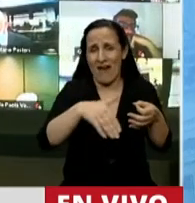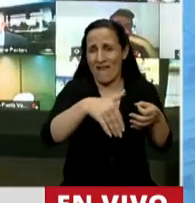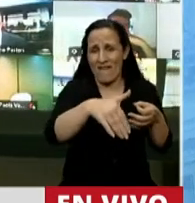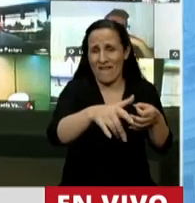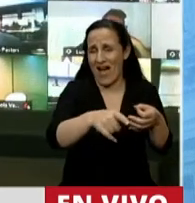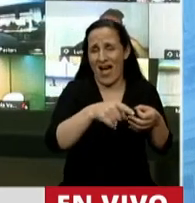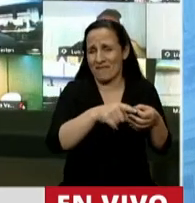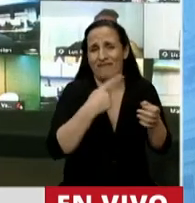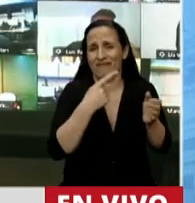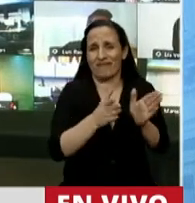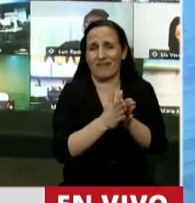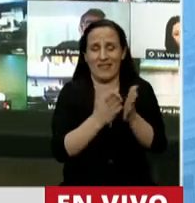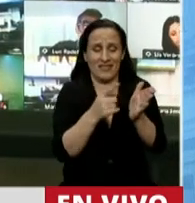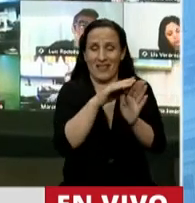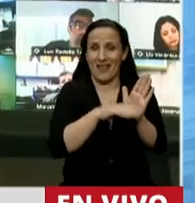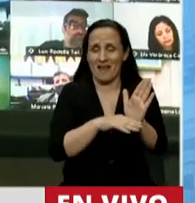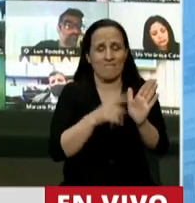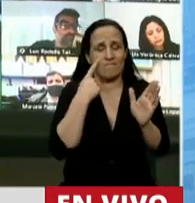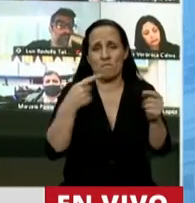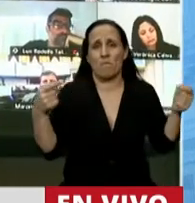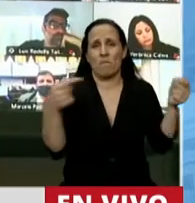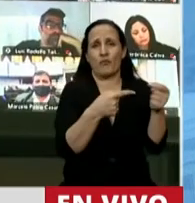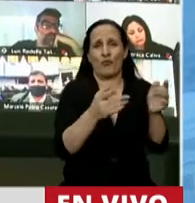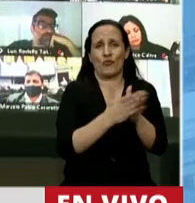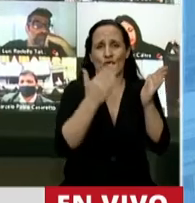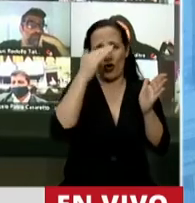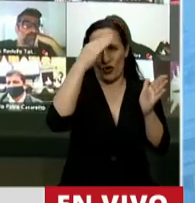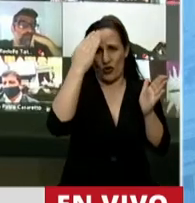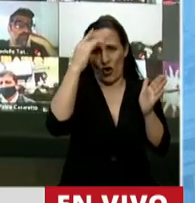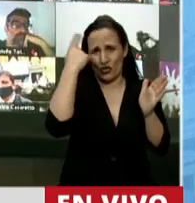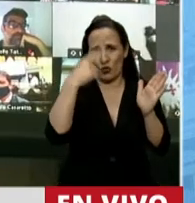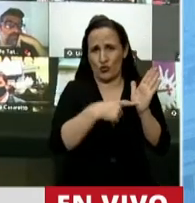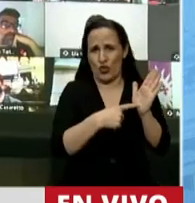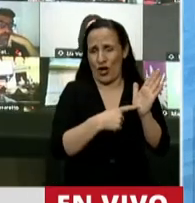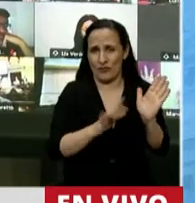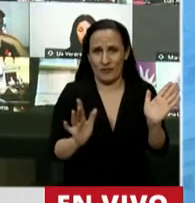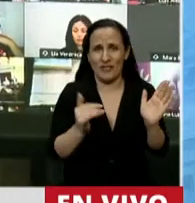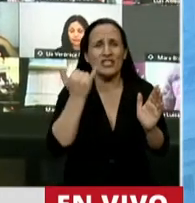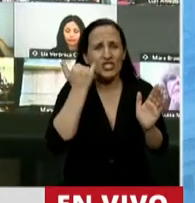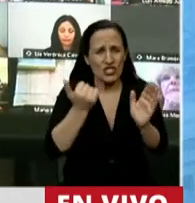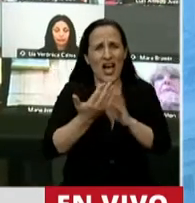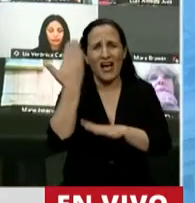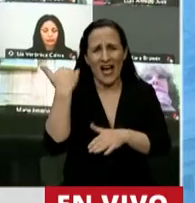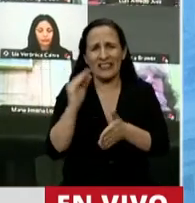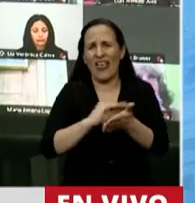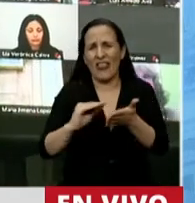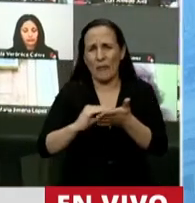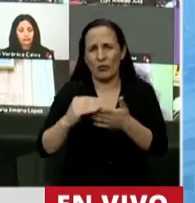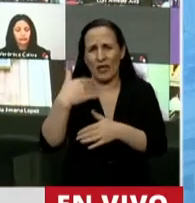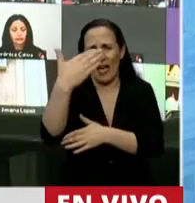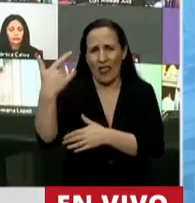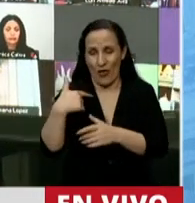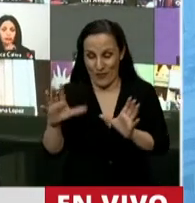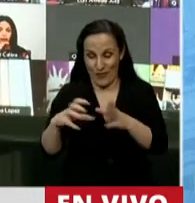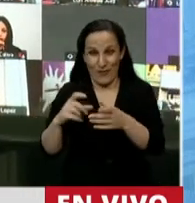temprano en la declaración de inconstitucionalidad de este nuevo impuesto, como ya hablaron también los diputados del